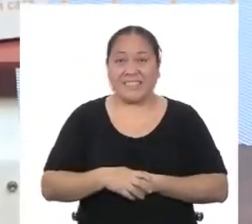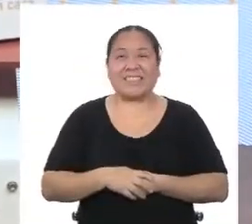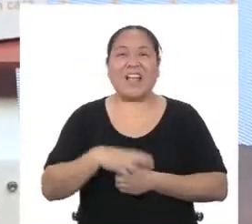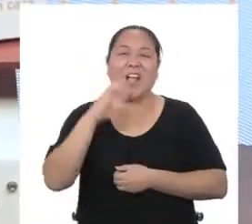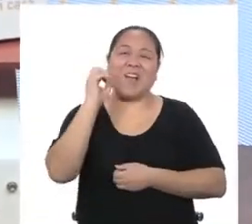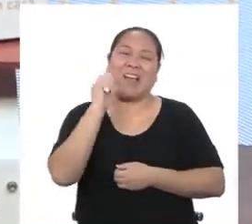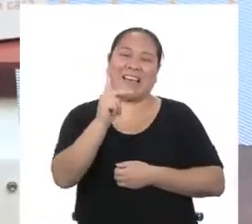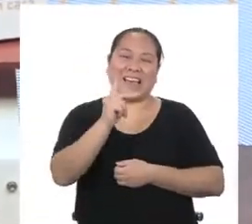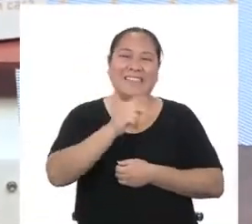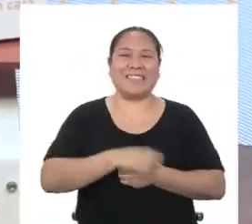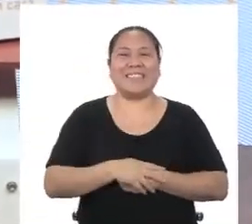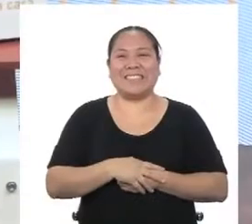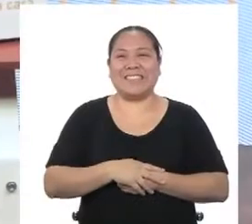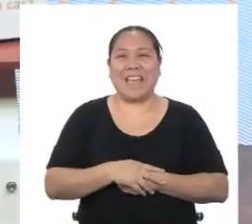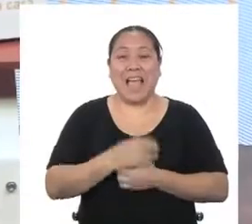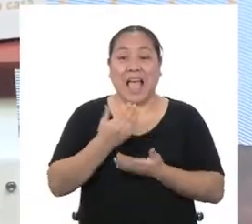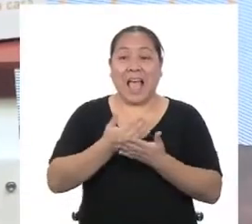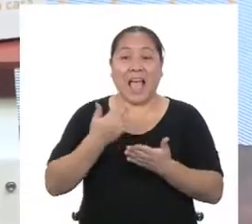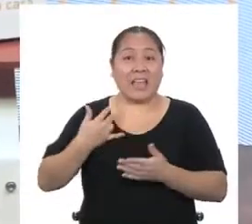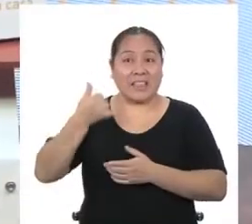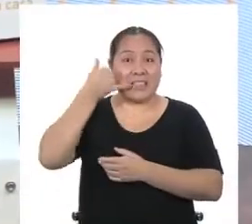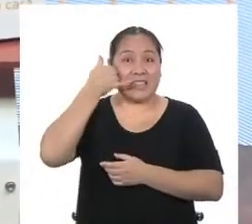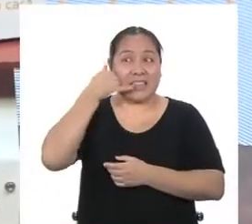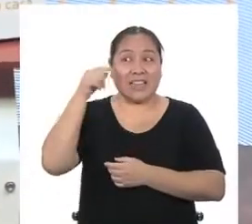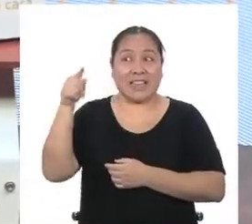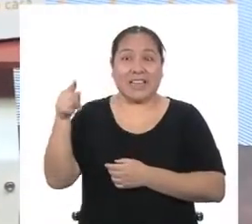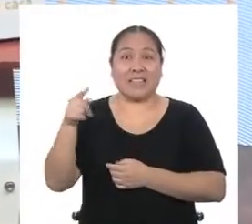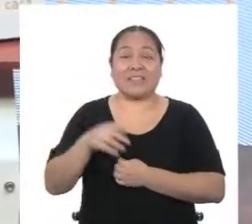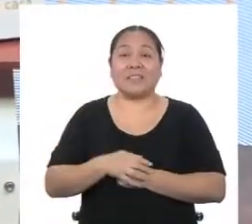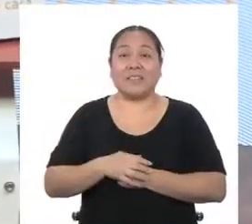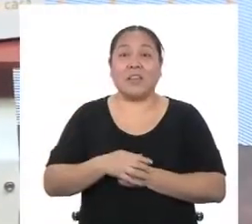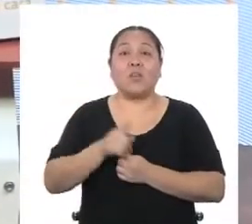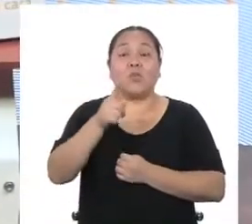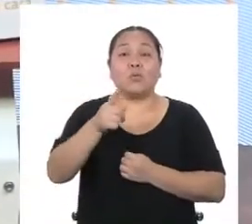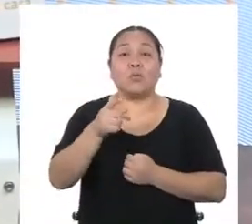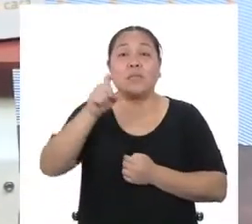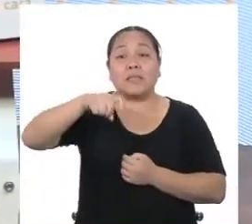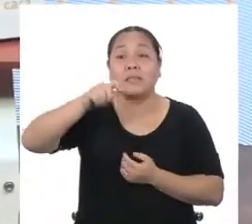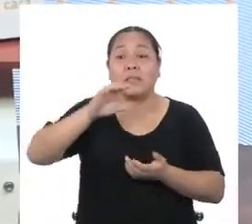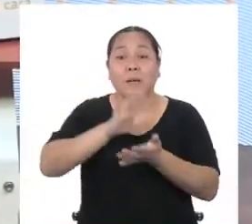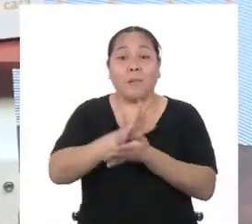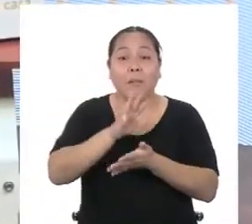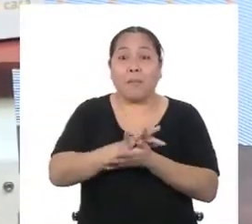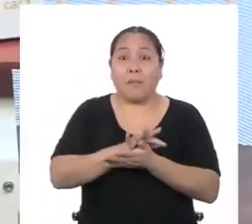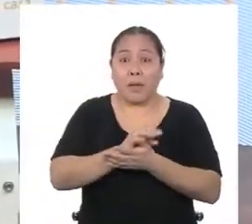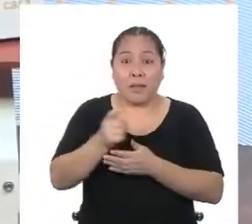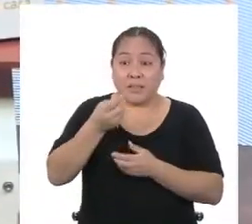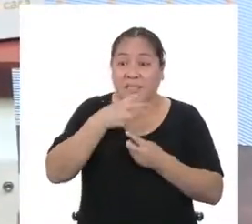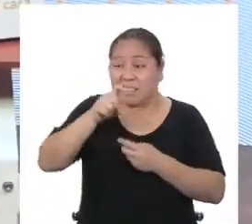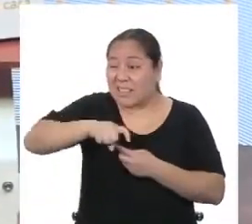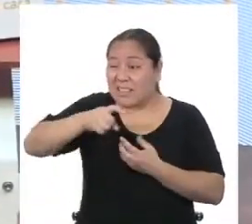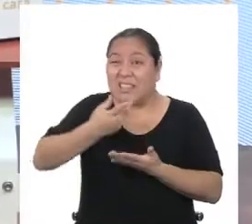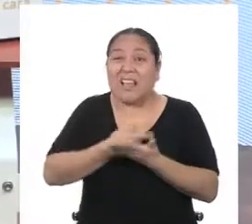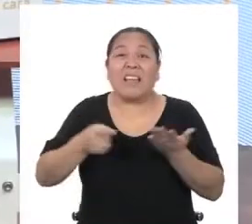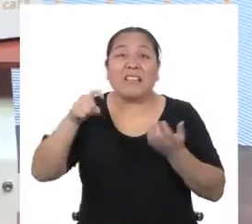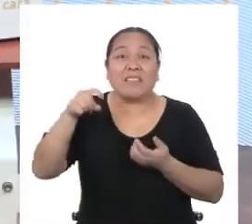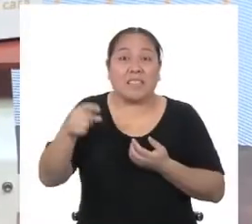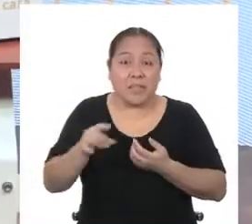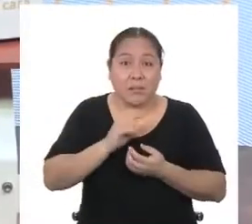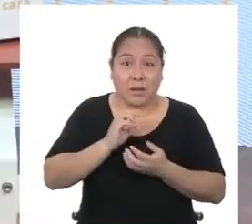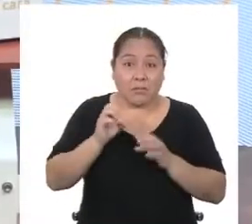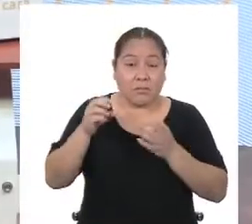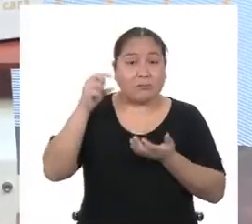Entonces, antes de hacer la llamada que me va a salvar, asegúrense de tener a la mano todo lo que necesitan para realizar la actividad de hoy.